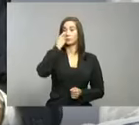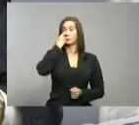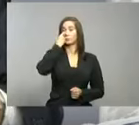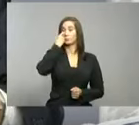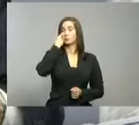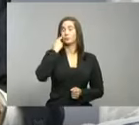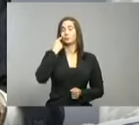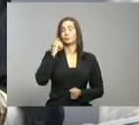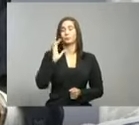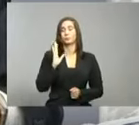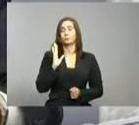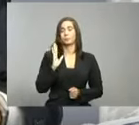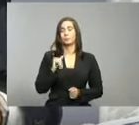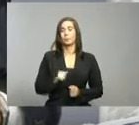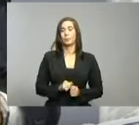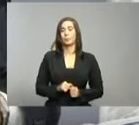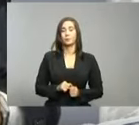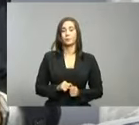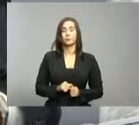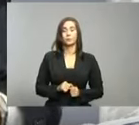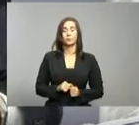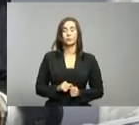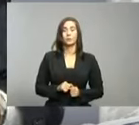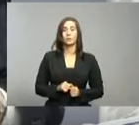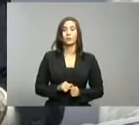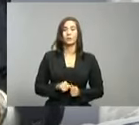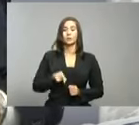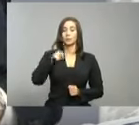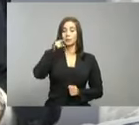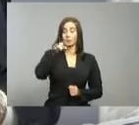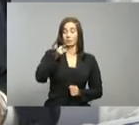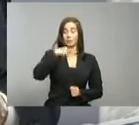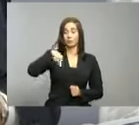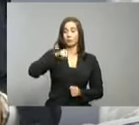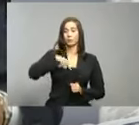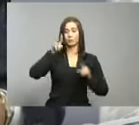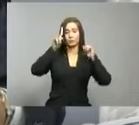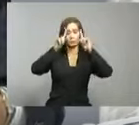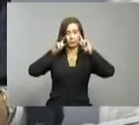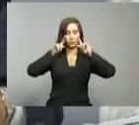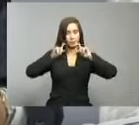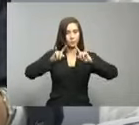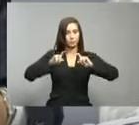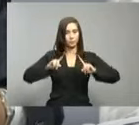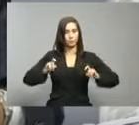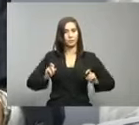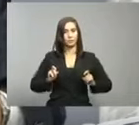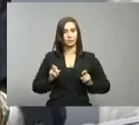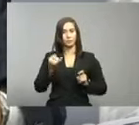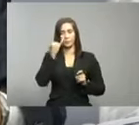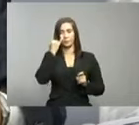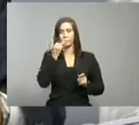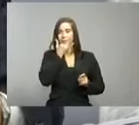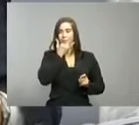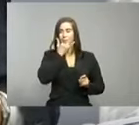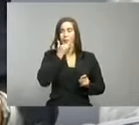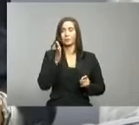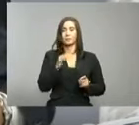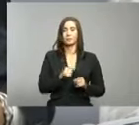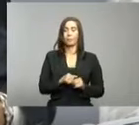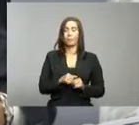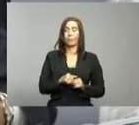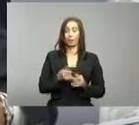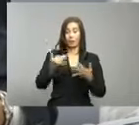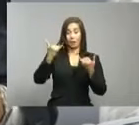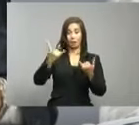entonces en esos casos nosotros sí estamos haciendo las indagaciones del lugar no tengo